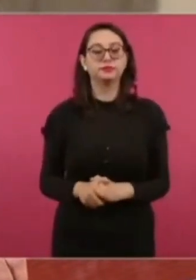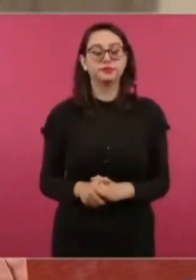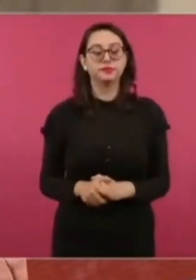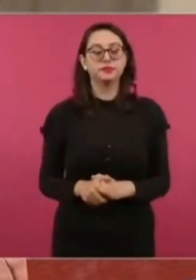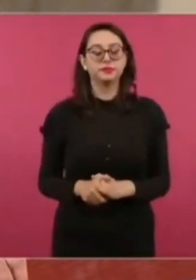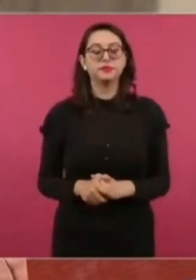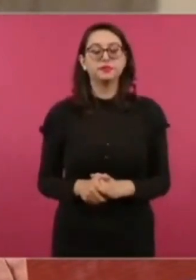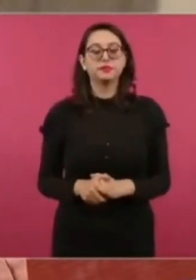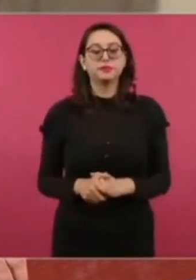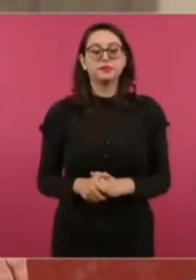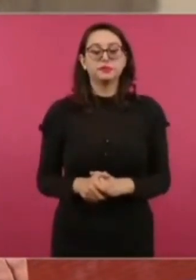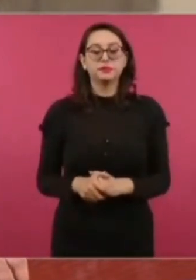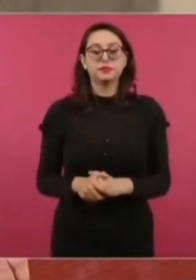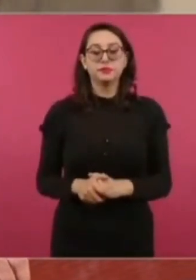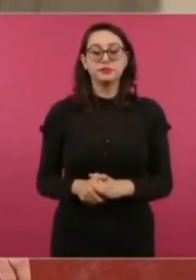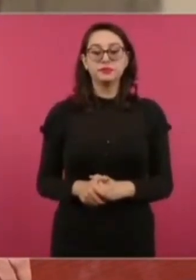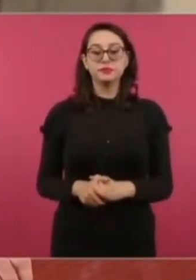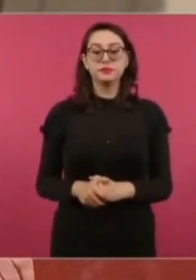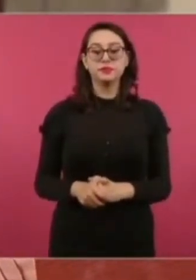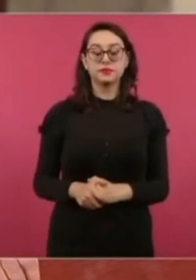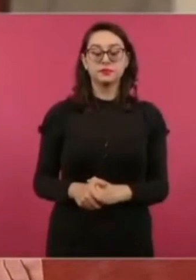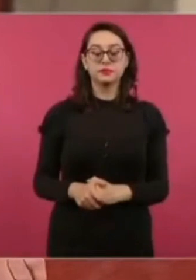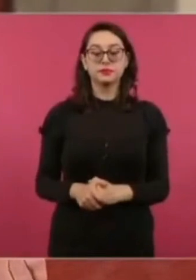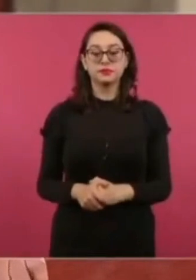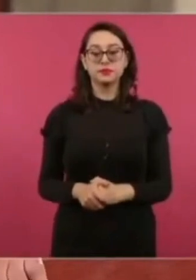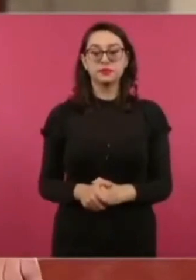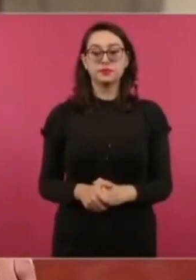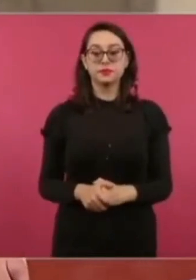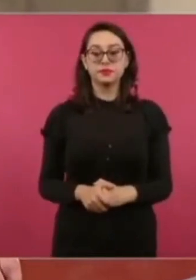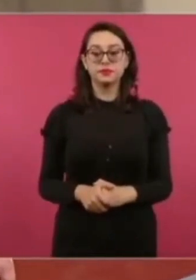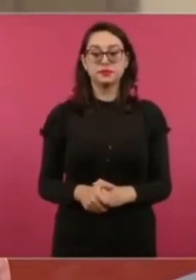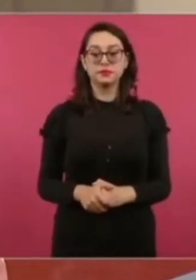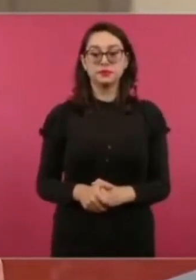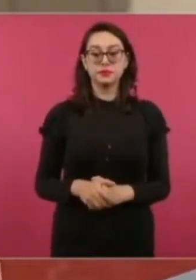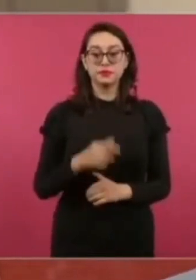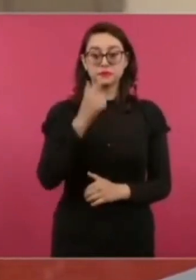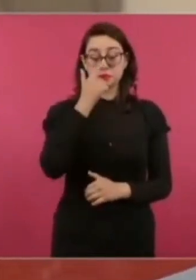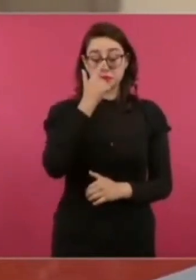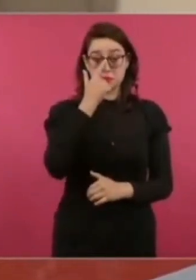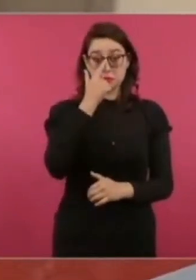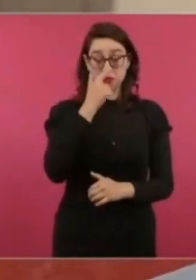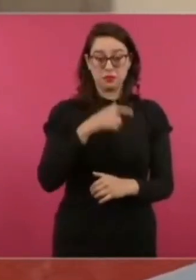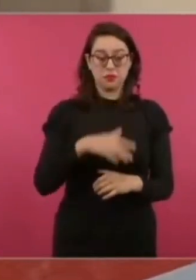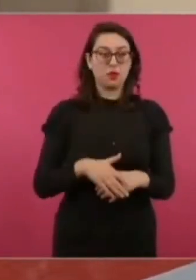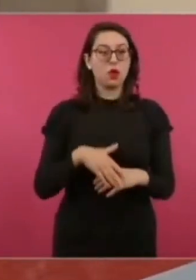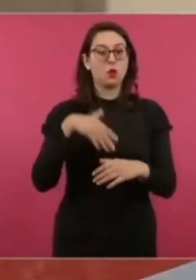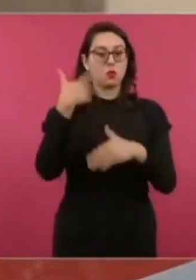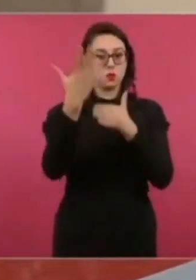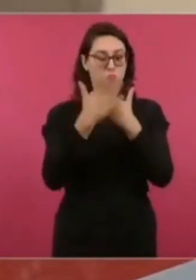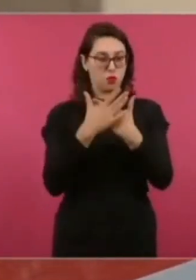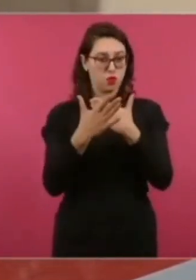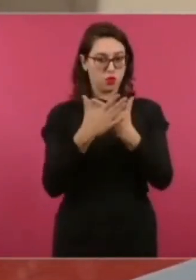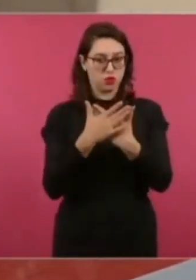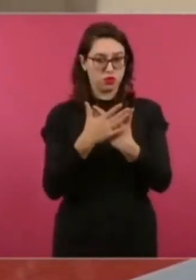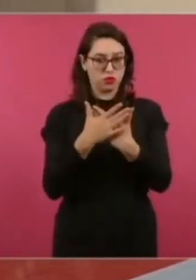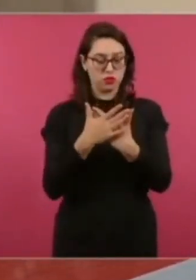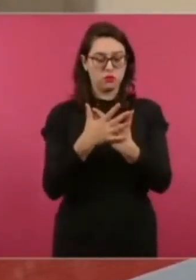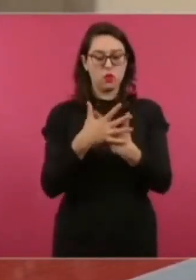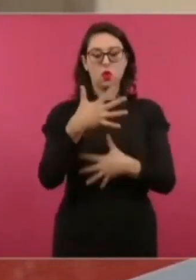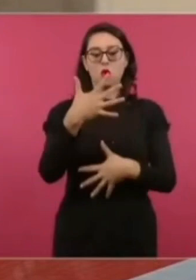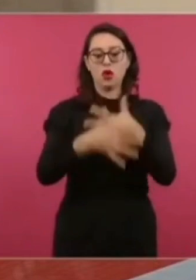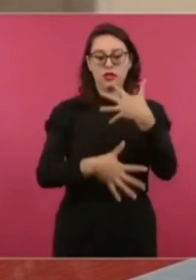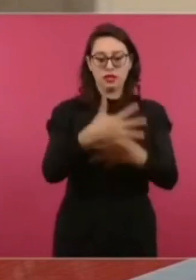También le informo que recibí su invitación para asistir del 15 al 17 de